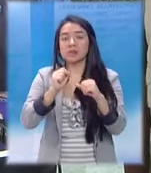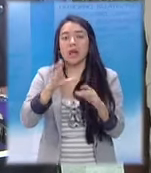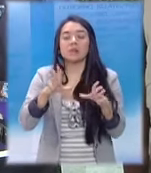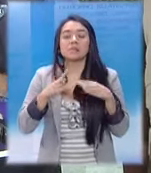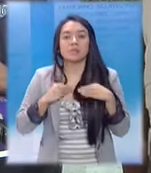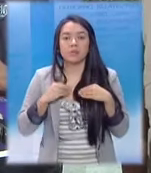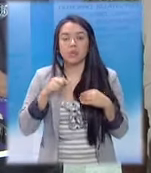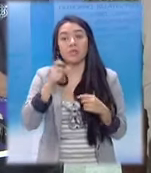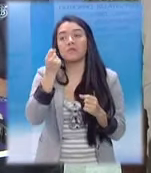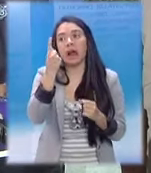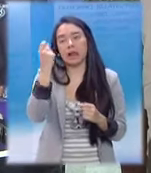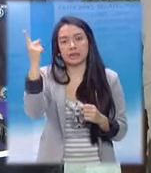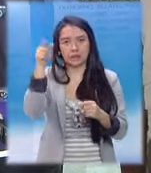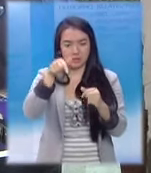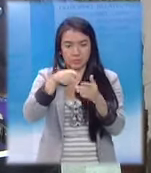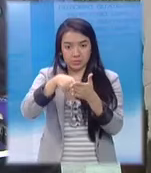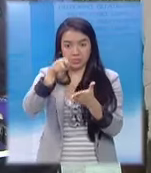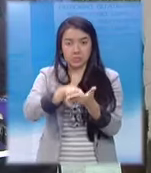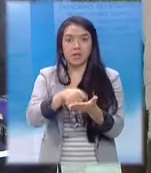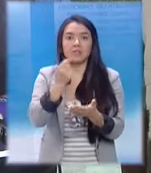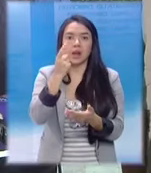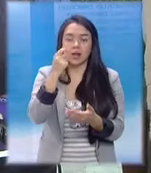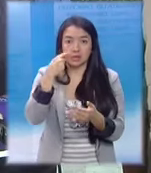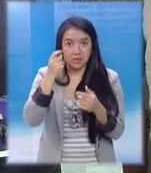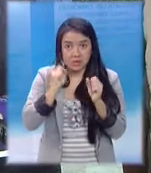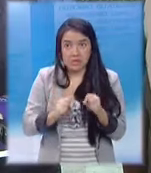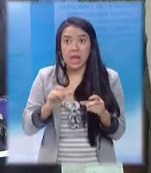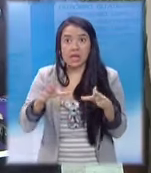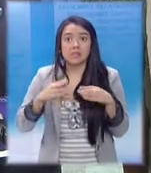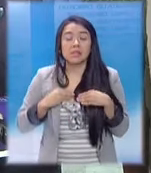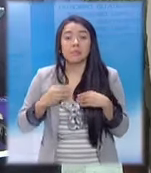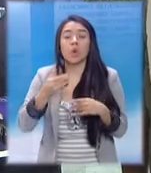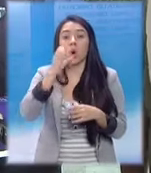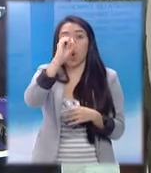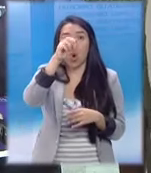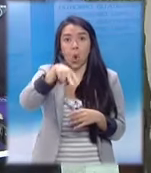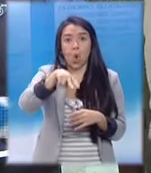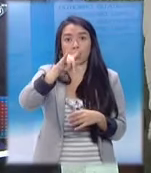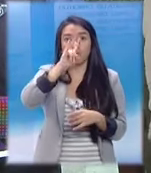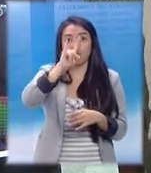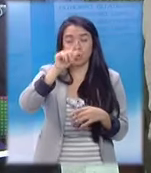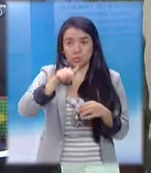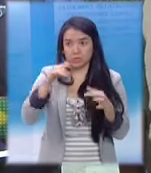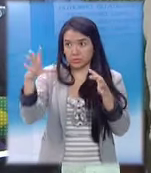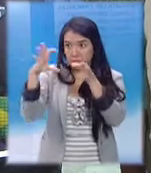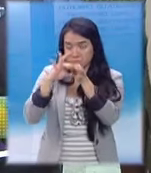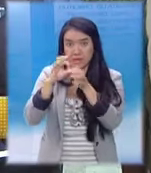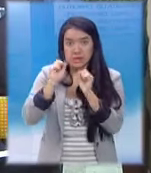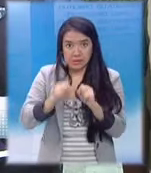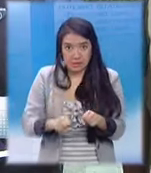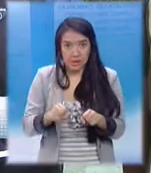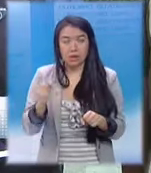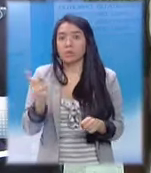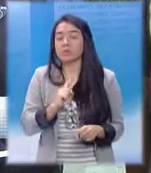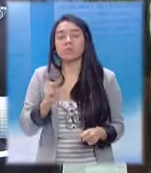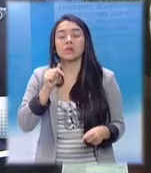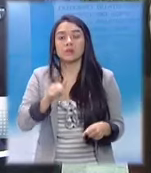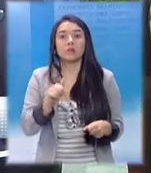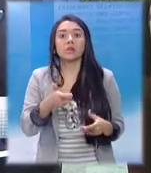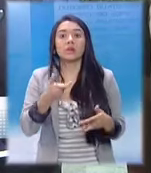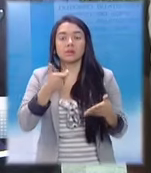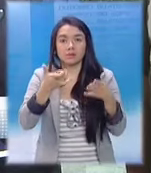países del Consejo de Seguridad de Naciones Unidas aprobamos el convenio para reducir